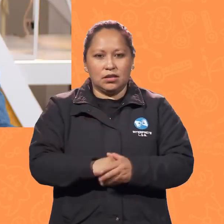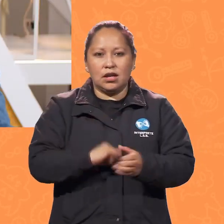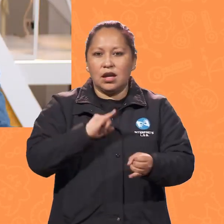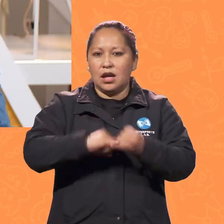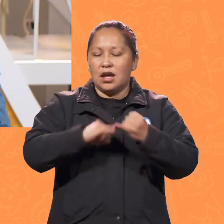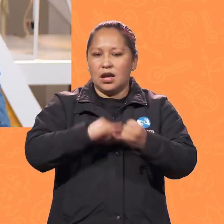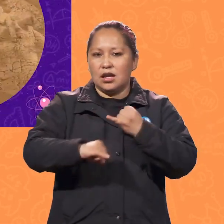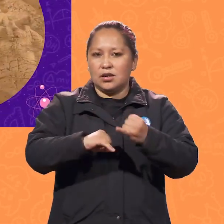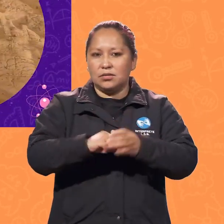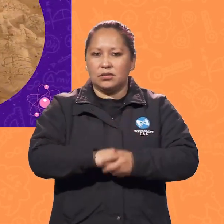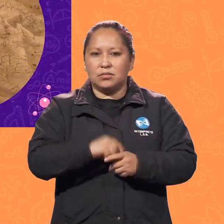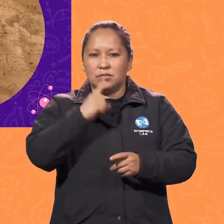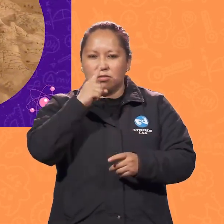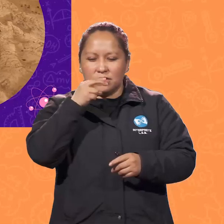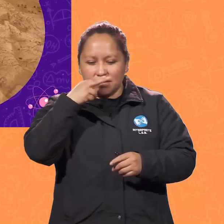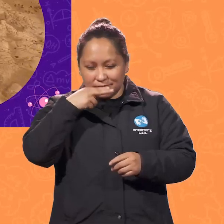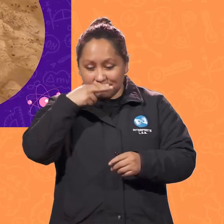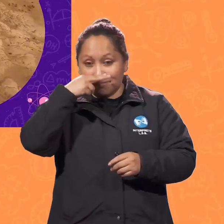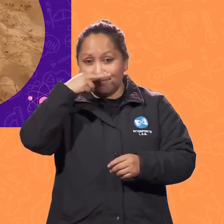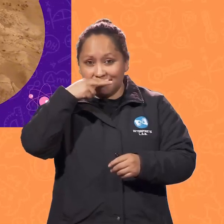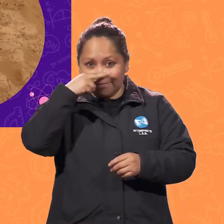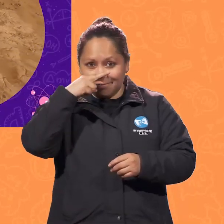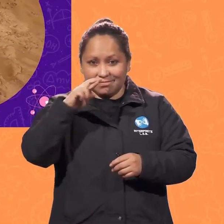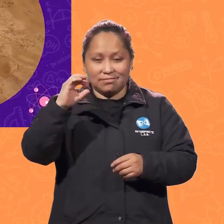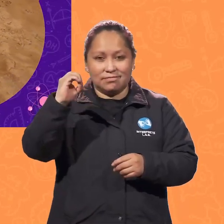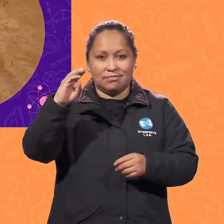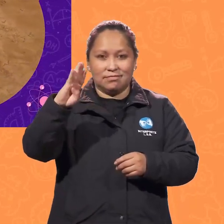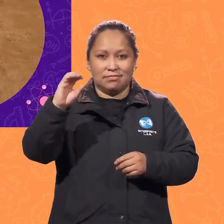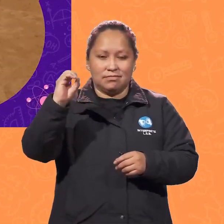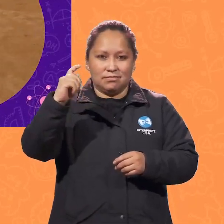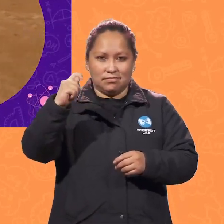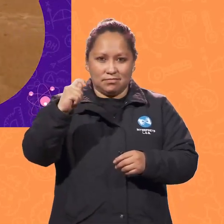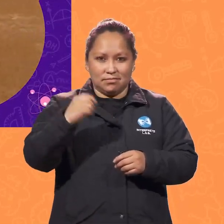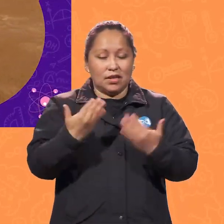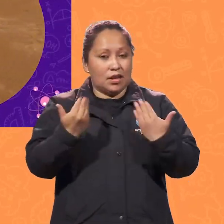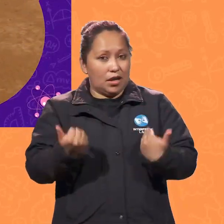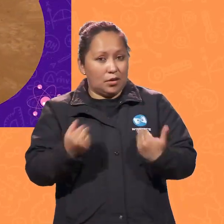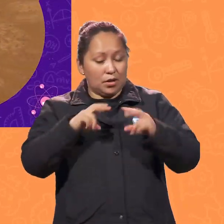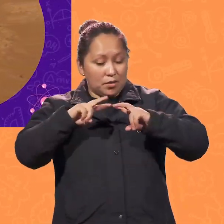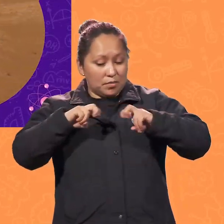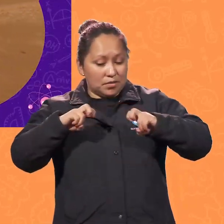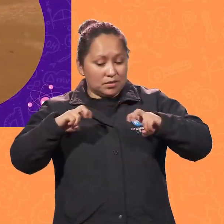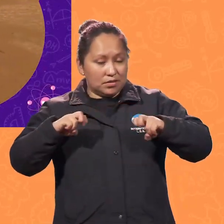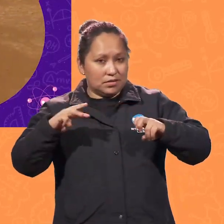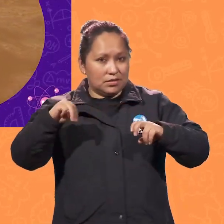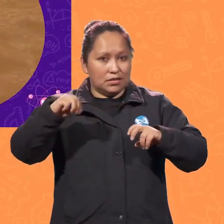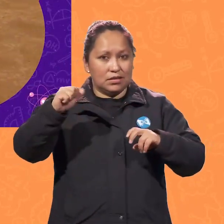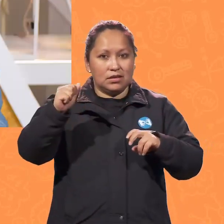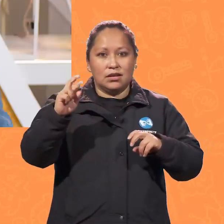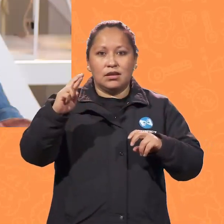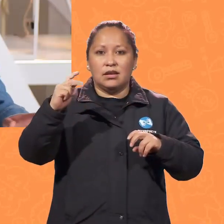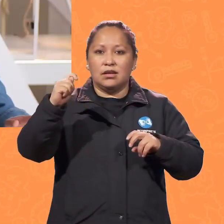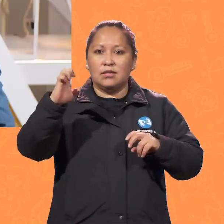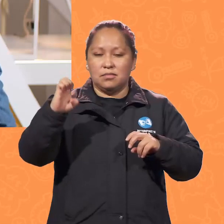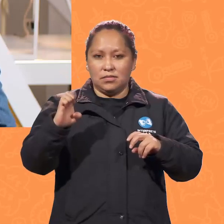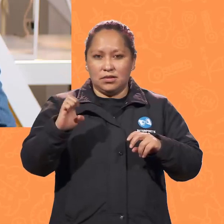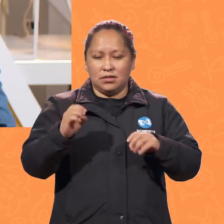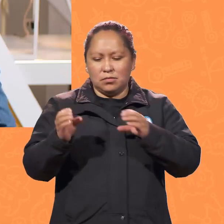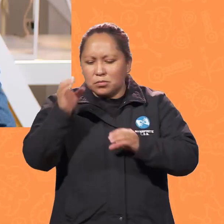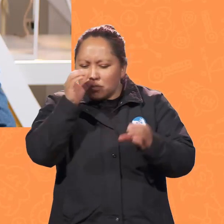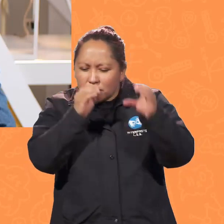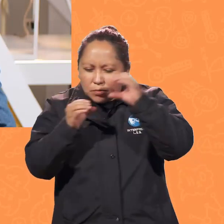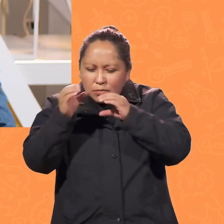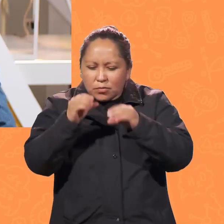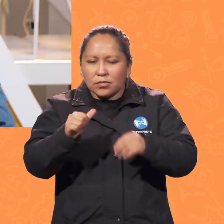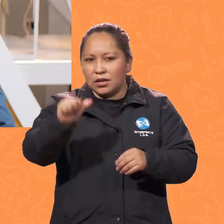Curiosity Robot, que en este momento está explorando Marte en búsqueda de agua y vida. ¡Acompáñanos